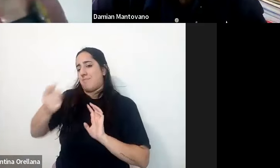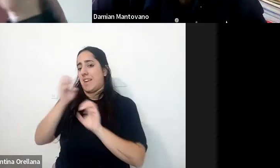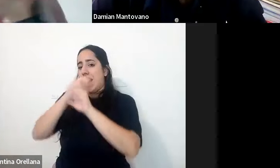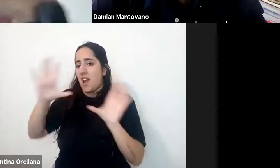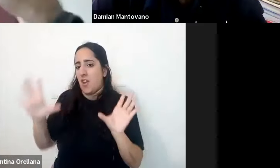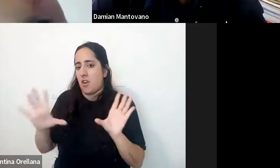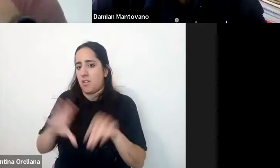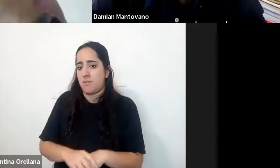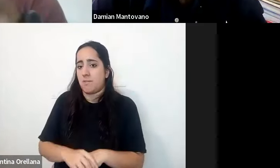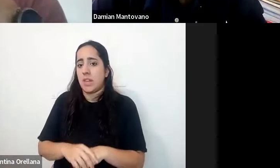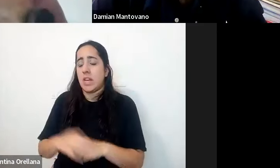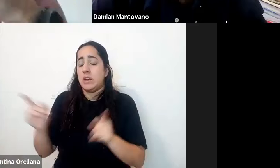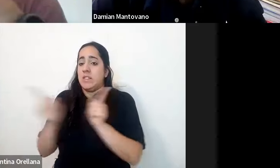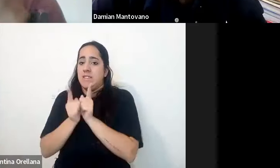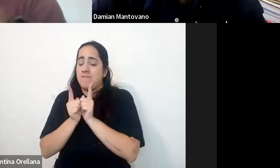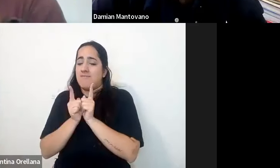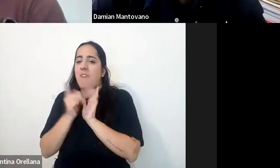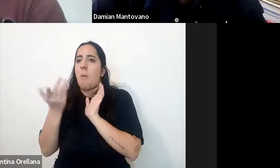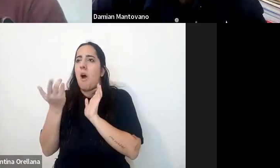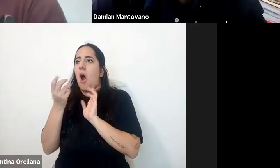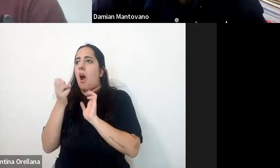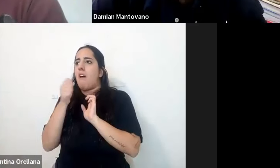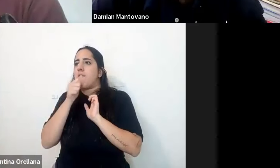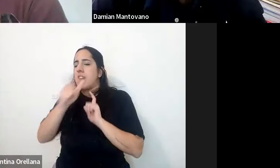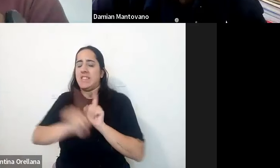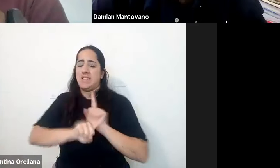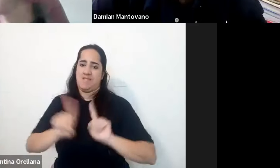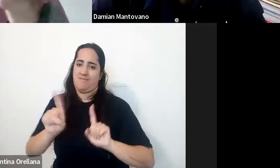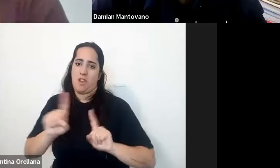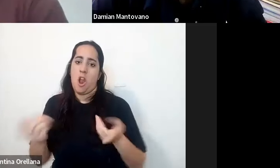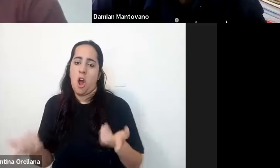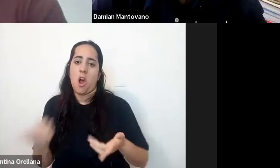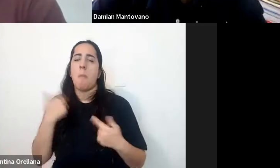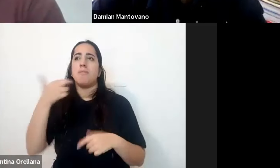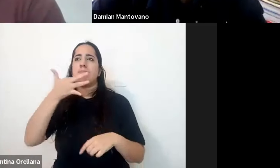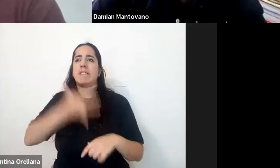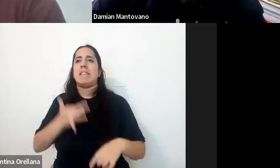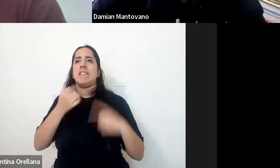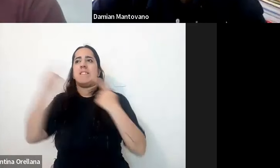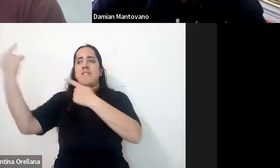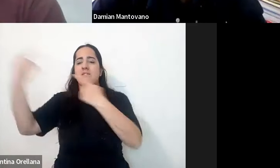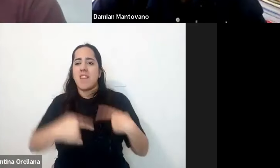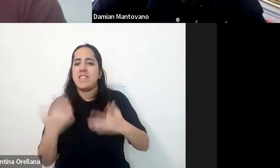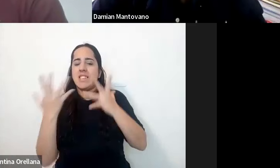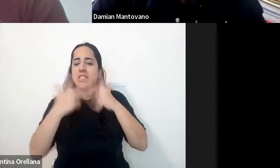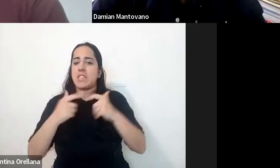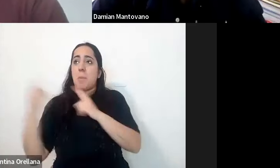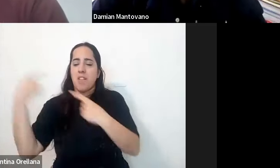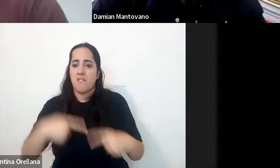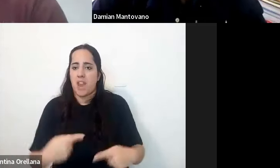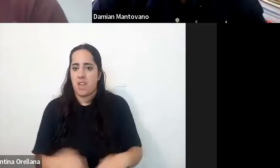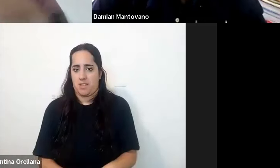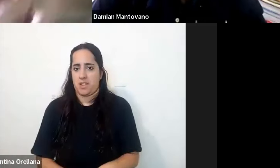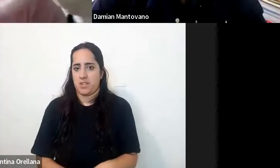simple ver o entender las diferencias en los distintos sistemas creo que no